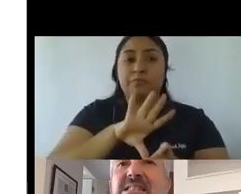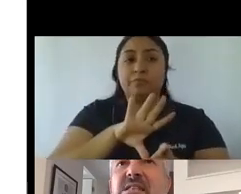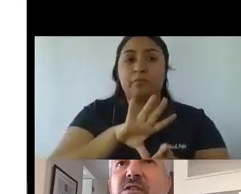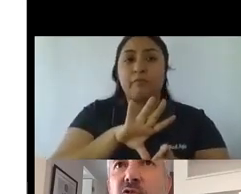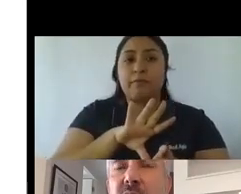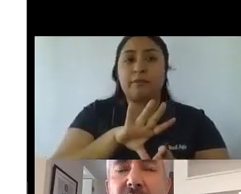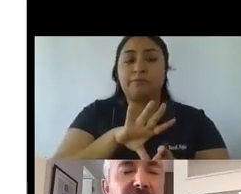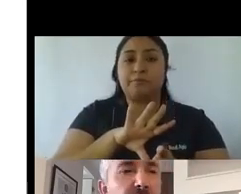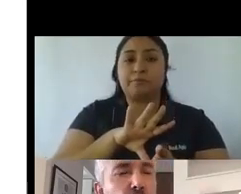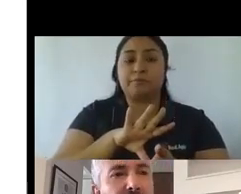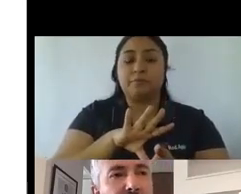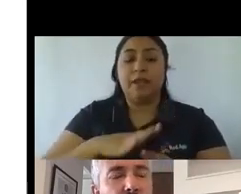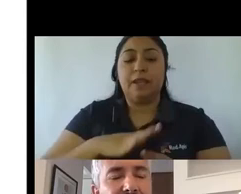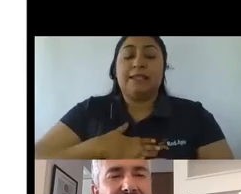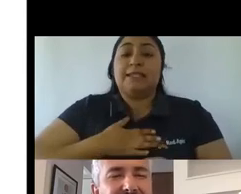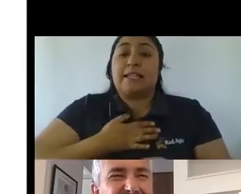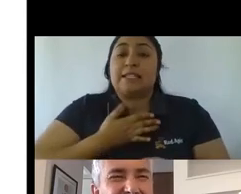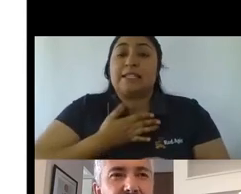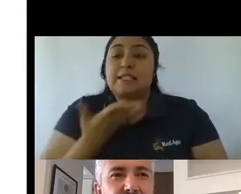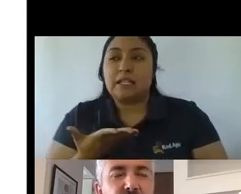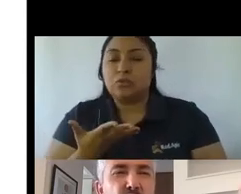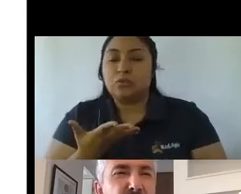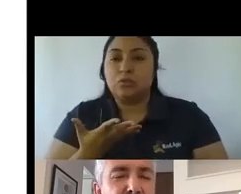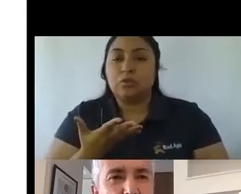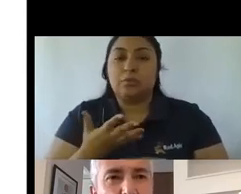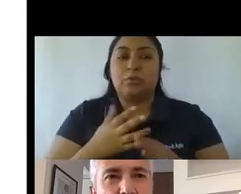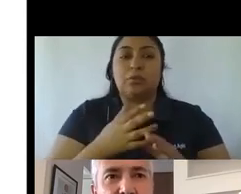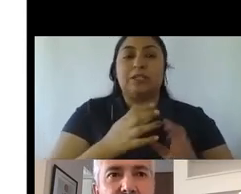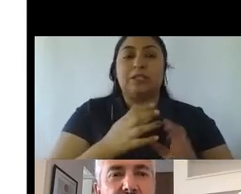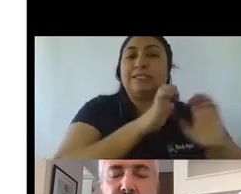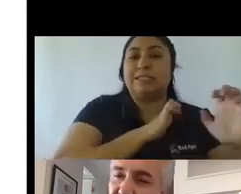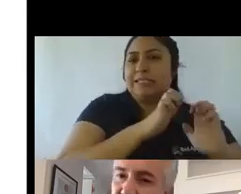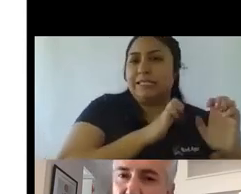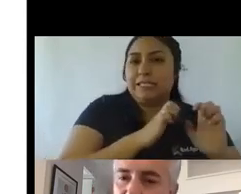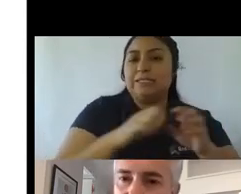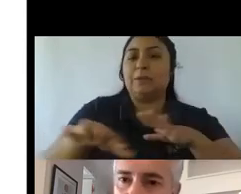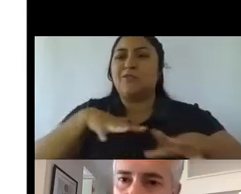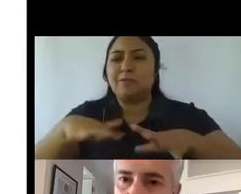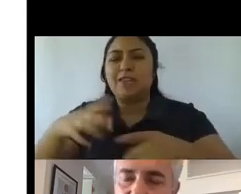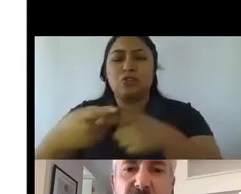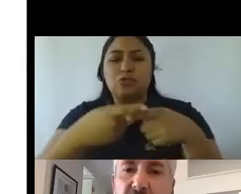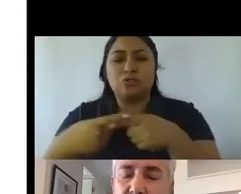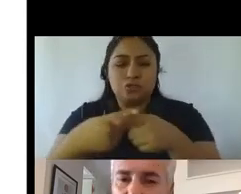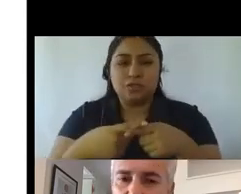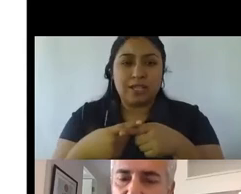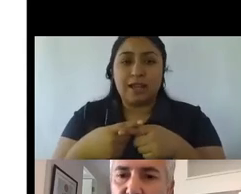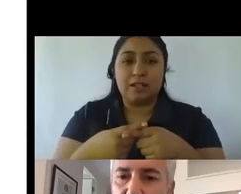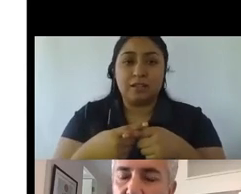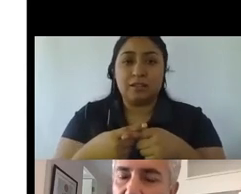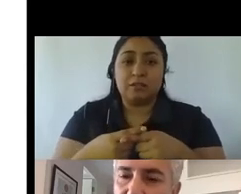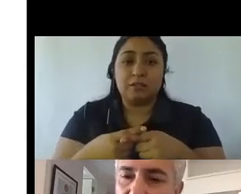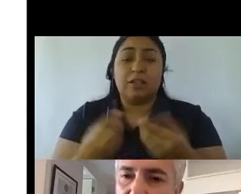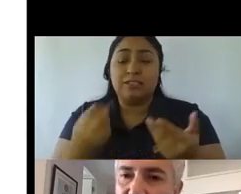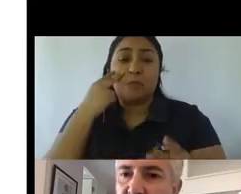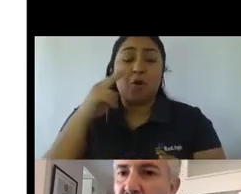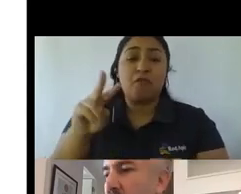la sensación de, por un lado, crisis, movimientos sociales, basta mirar en nuestro barrio, basta mirar lo que está sucediendo en Perú,